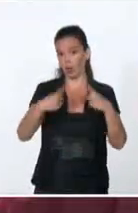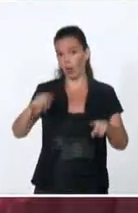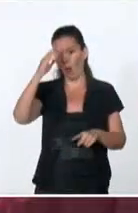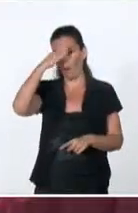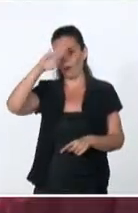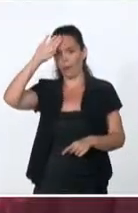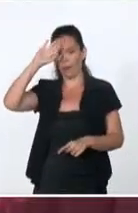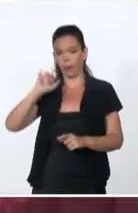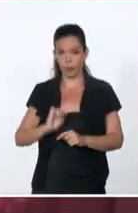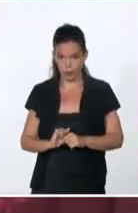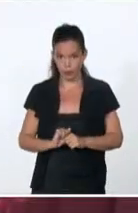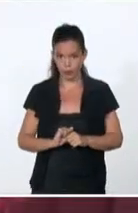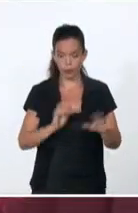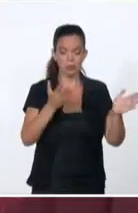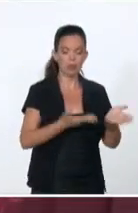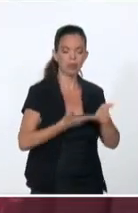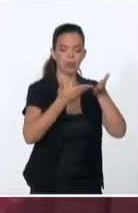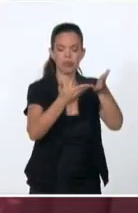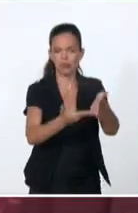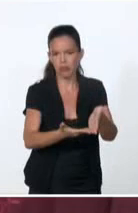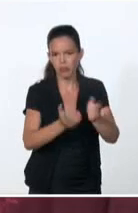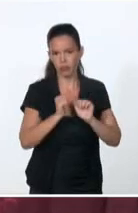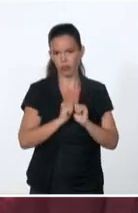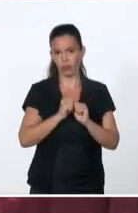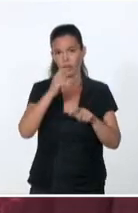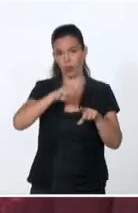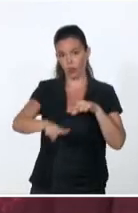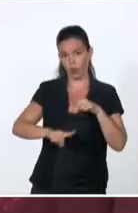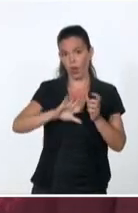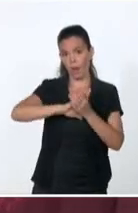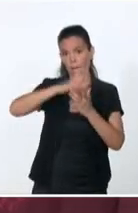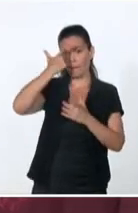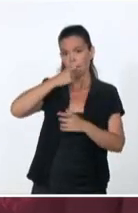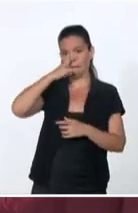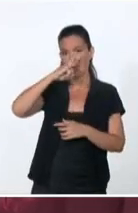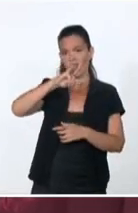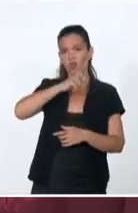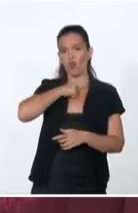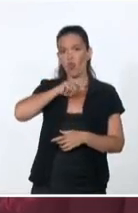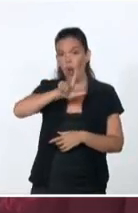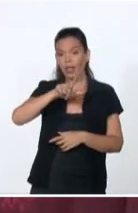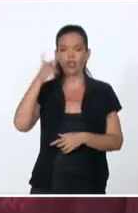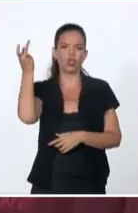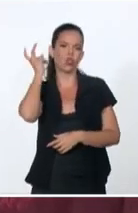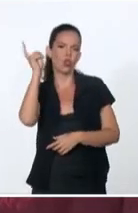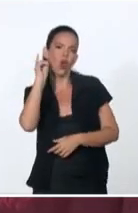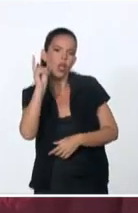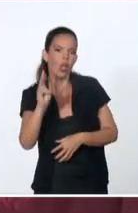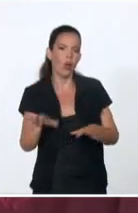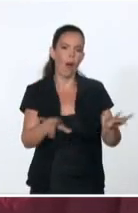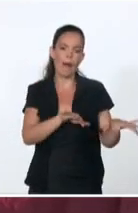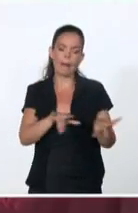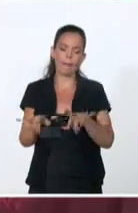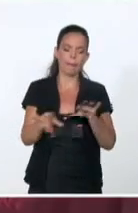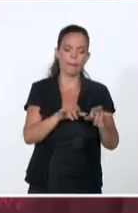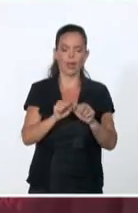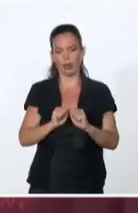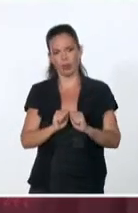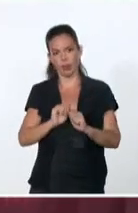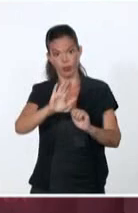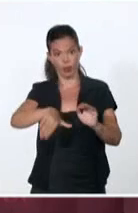música al maestro Manuel Muñoz para que realice la instrumentación. Ya en el año 1868 estaba culminada la